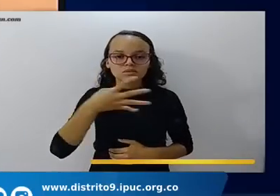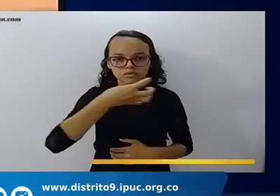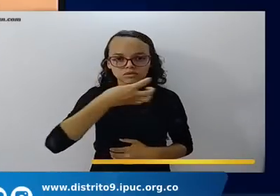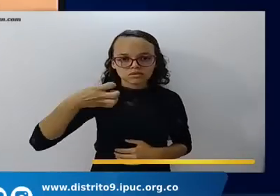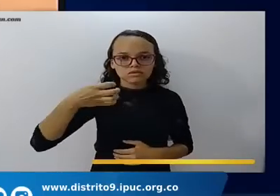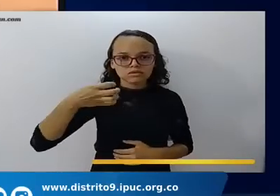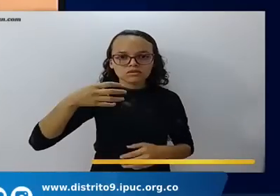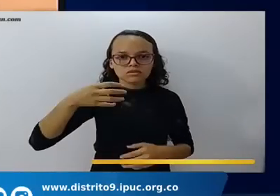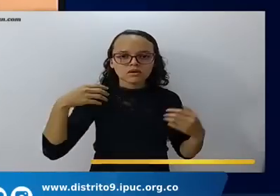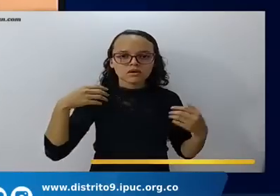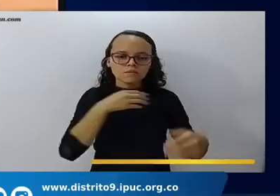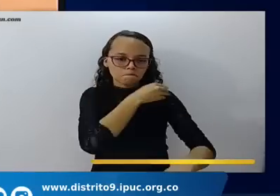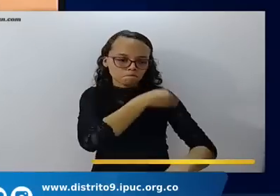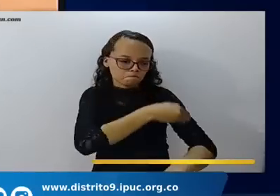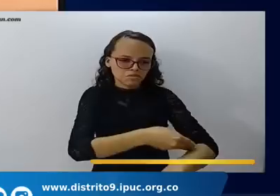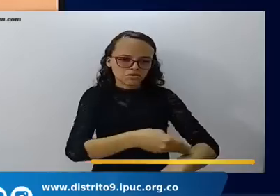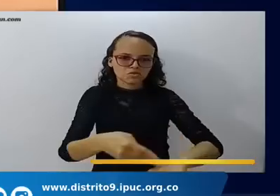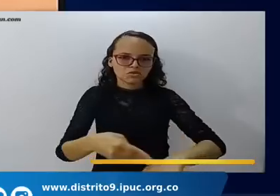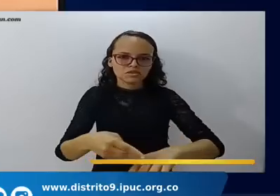Y eso ha sido